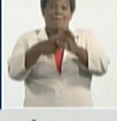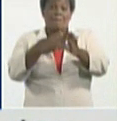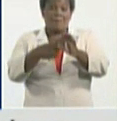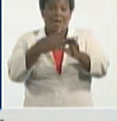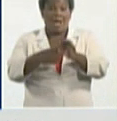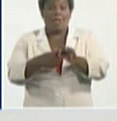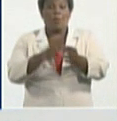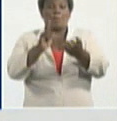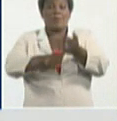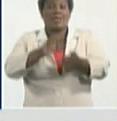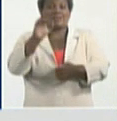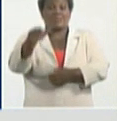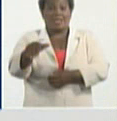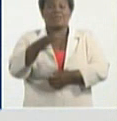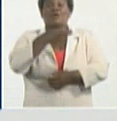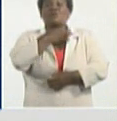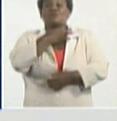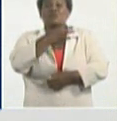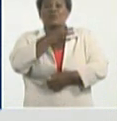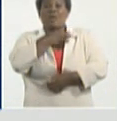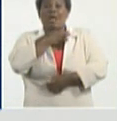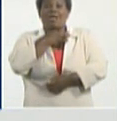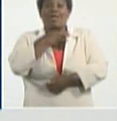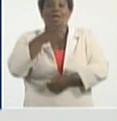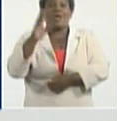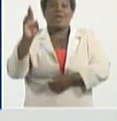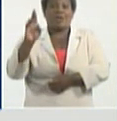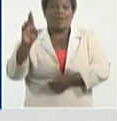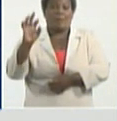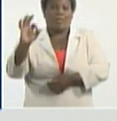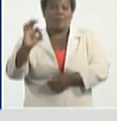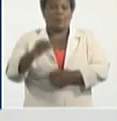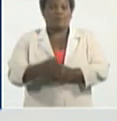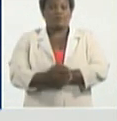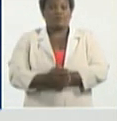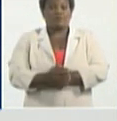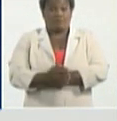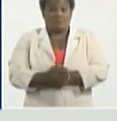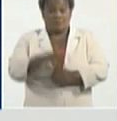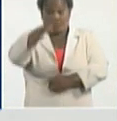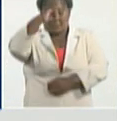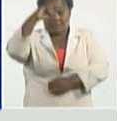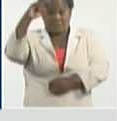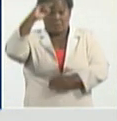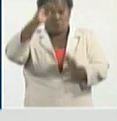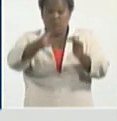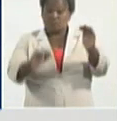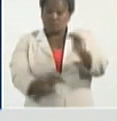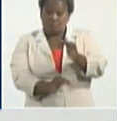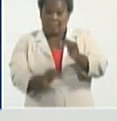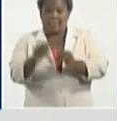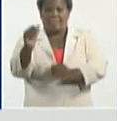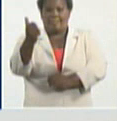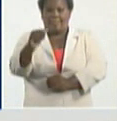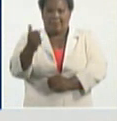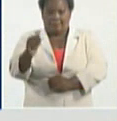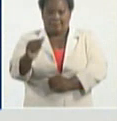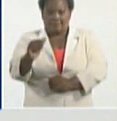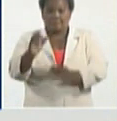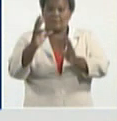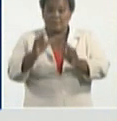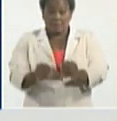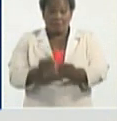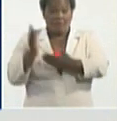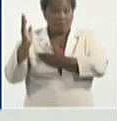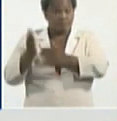Crucijal, y el municipio de Remedio. Santi Espíritu disminuye 10 menos, pero cifra muy elevada,